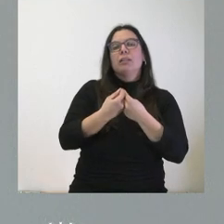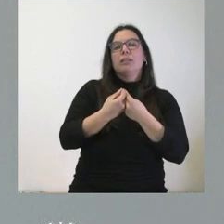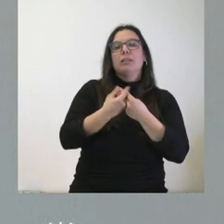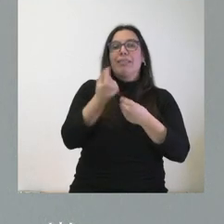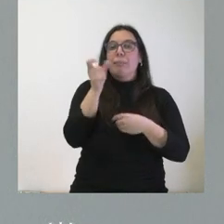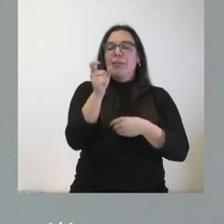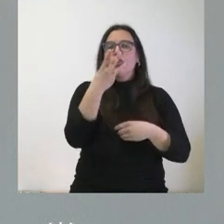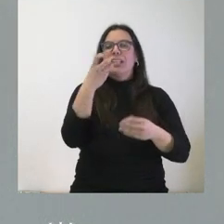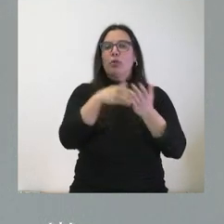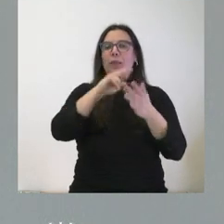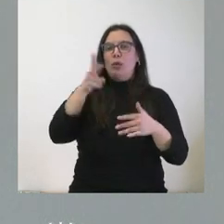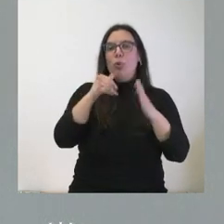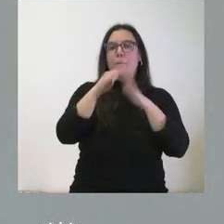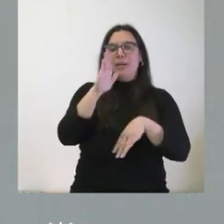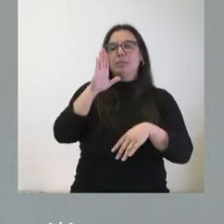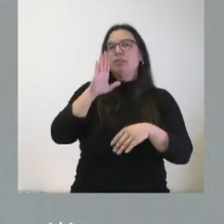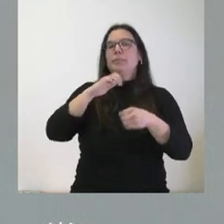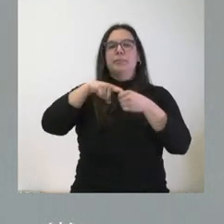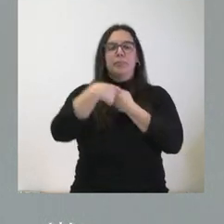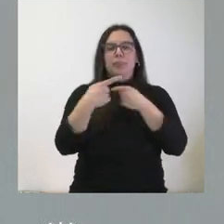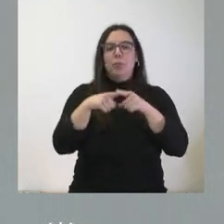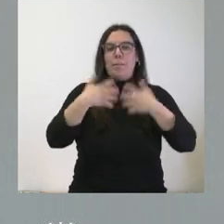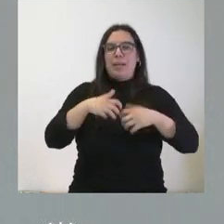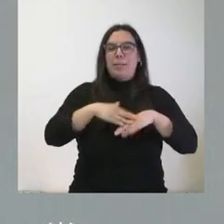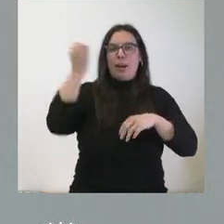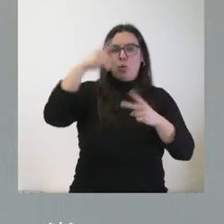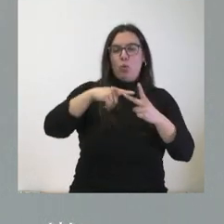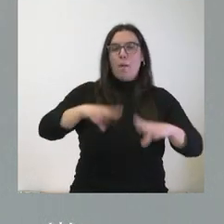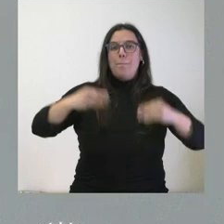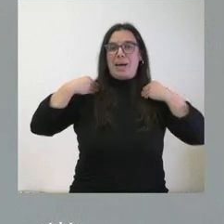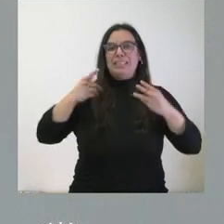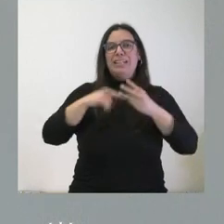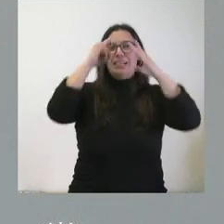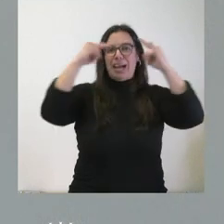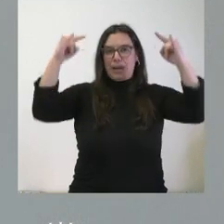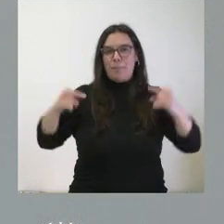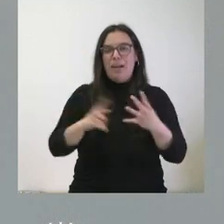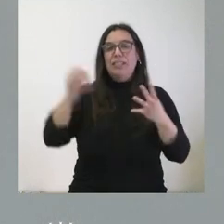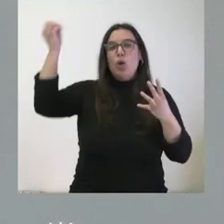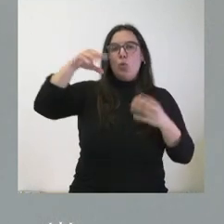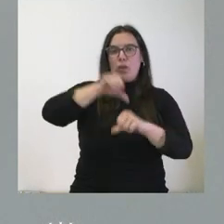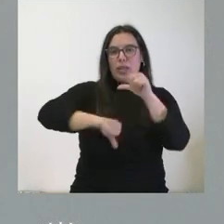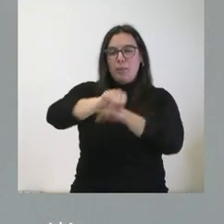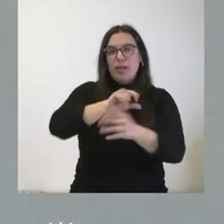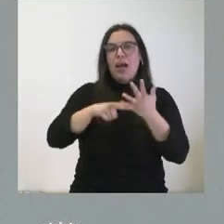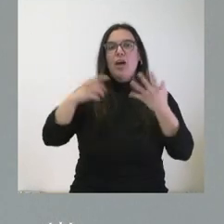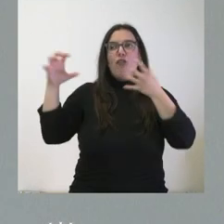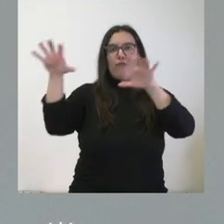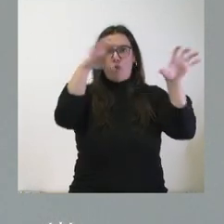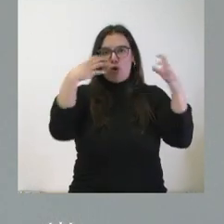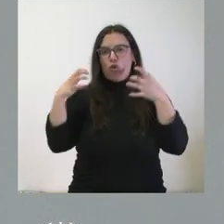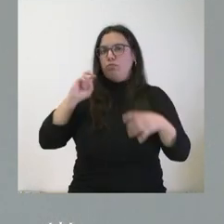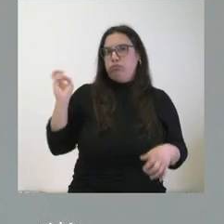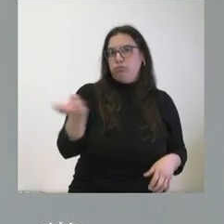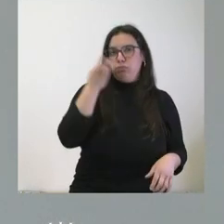.000 euros que incluye generadores, mantas, carpas, luz química, focos, entre otros.